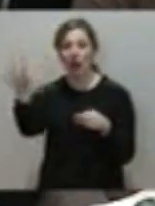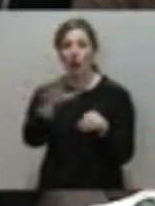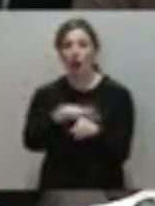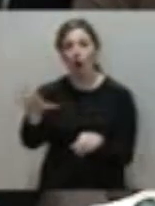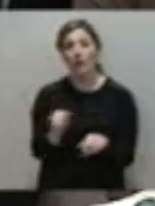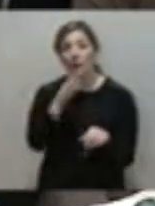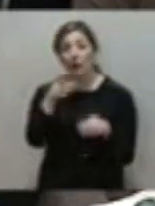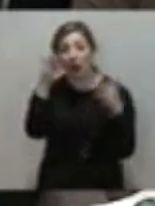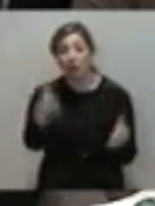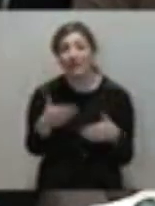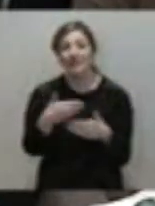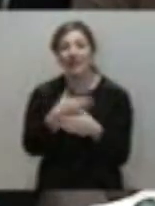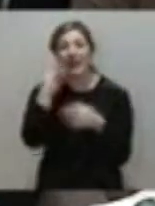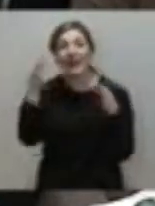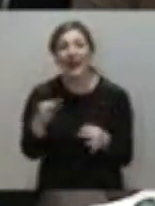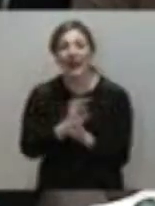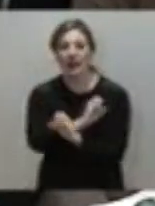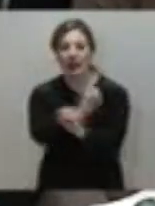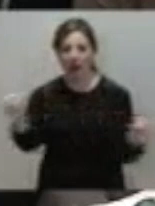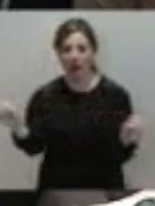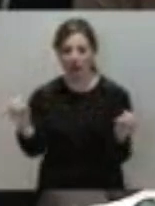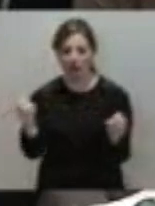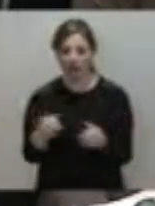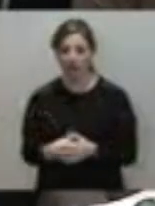les creen a ustedes nadie, porque nadie les cree ya.